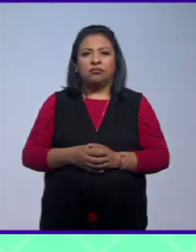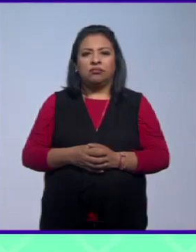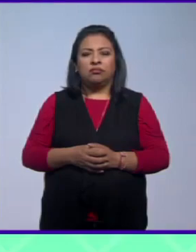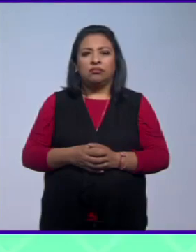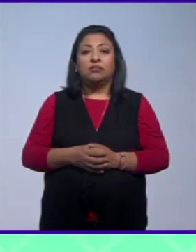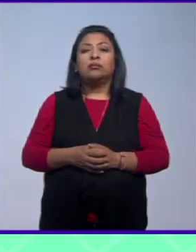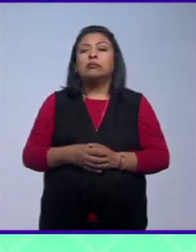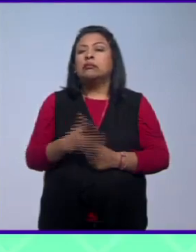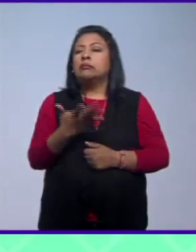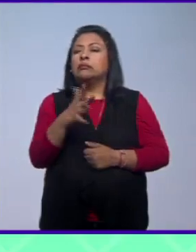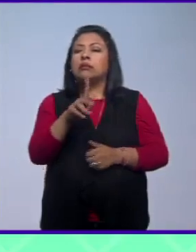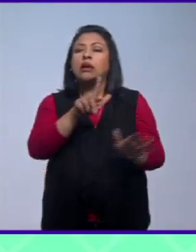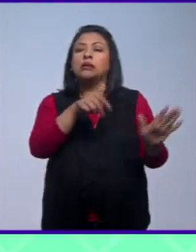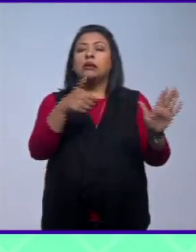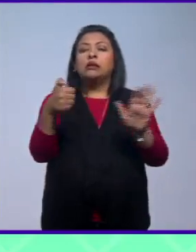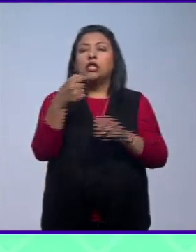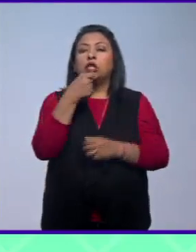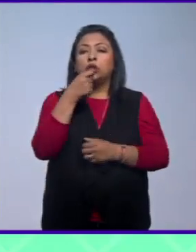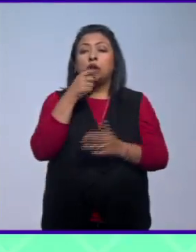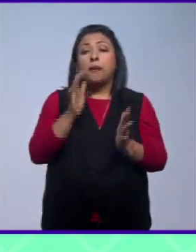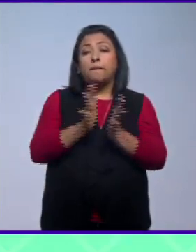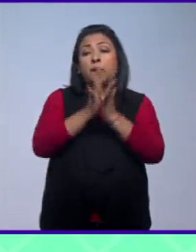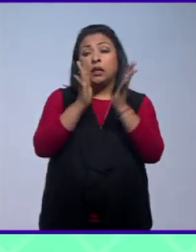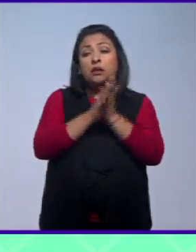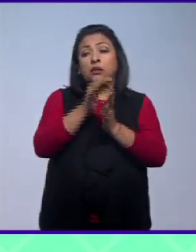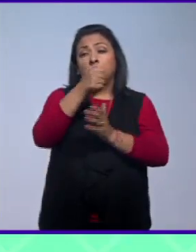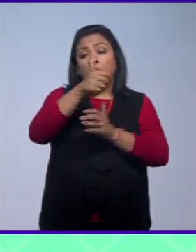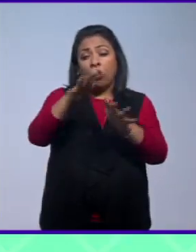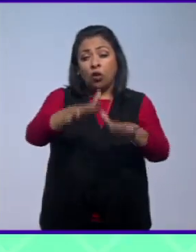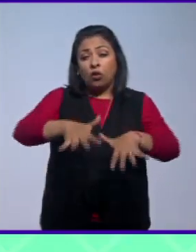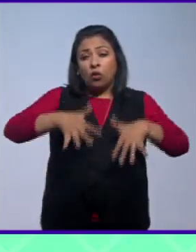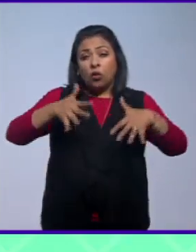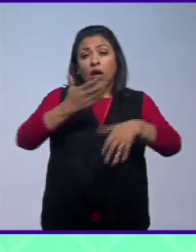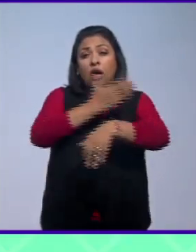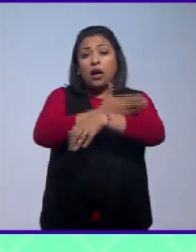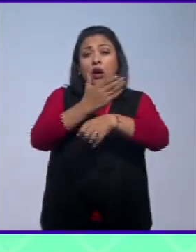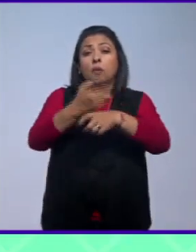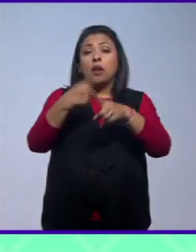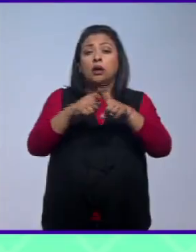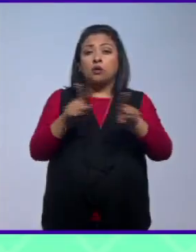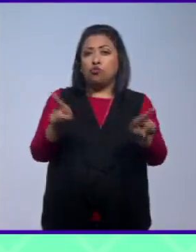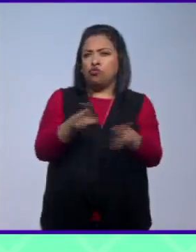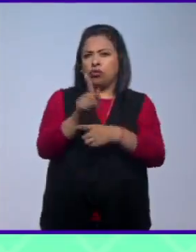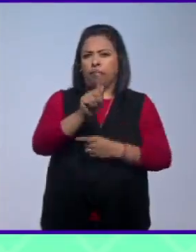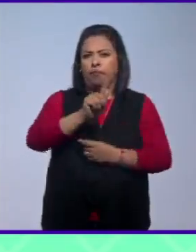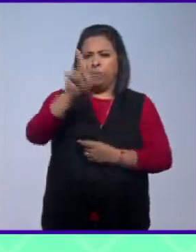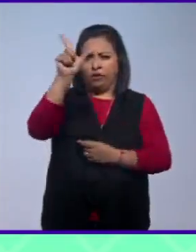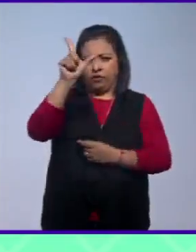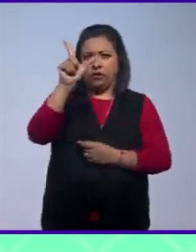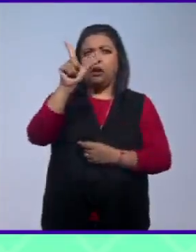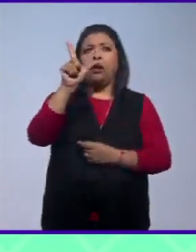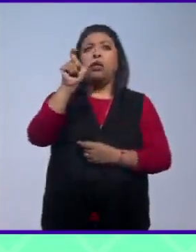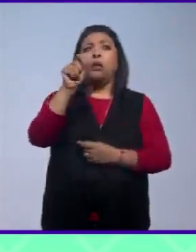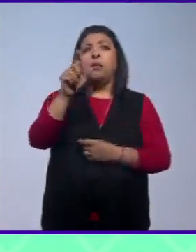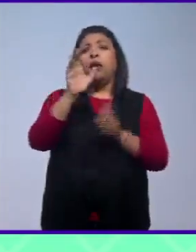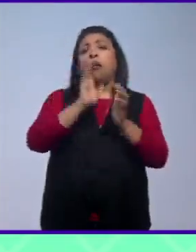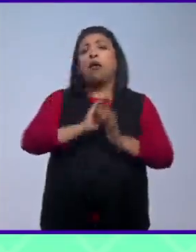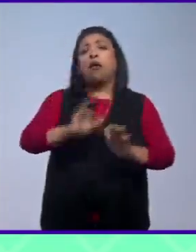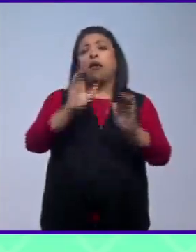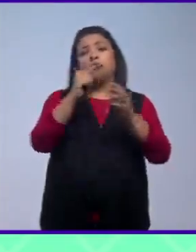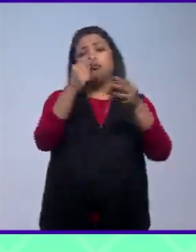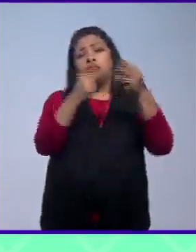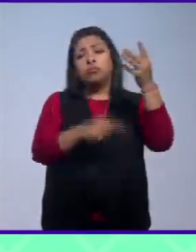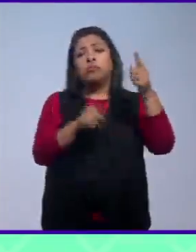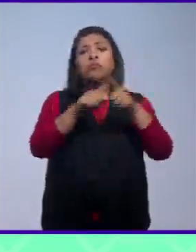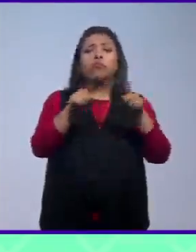Cerca de 600 niños participarán en cada presentación acompañados por músicos profesionales e interpretarán un repertorio que